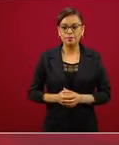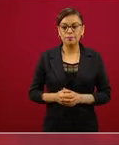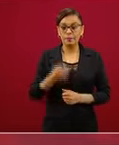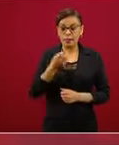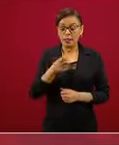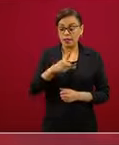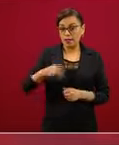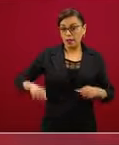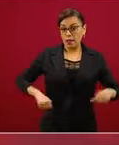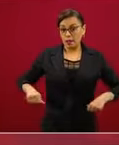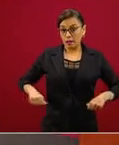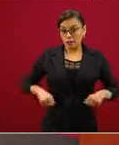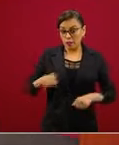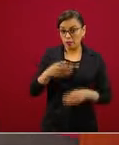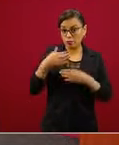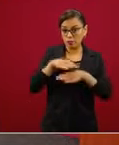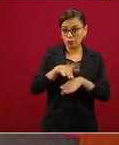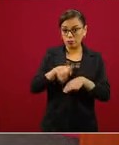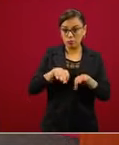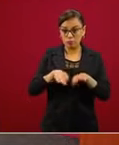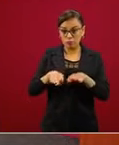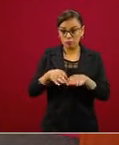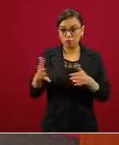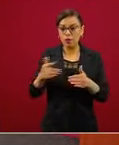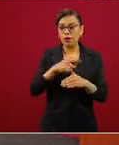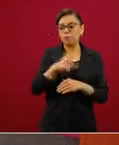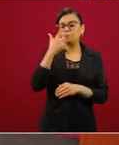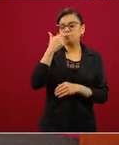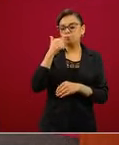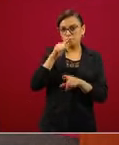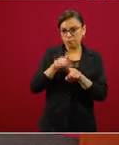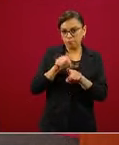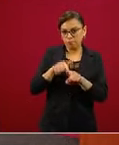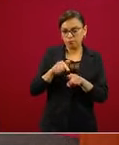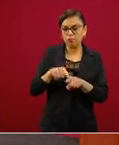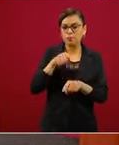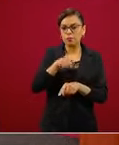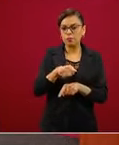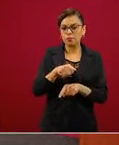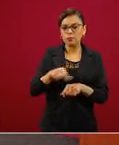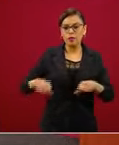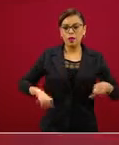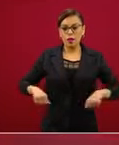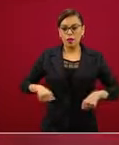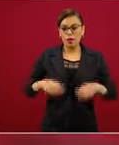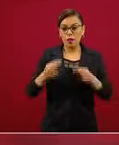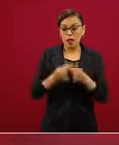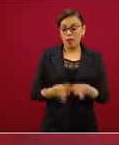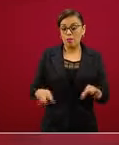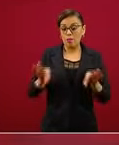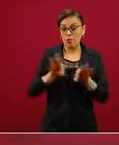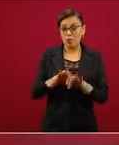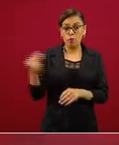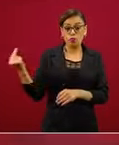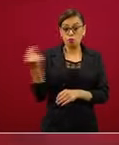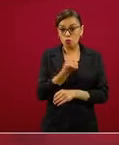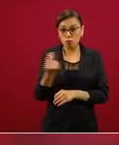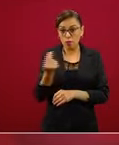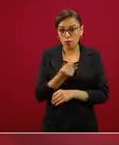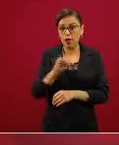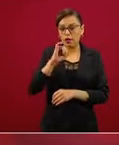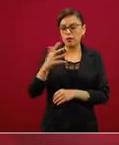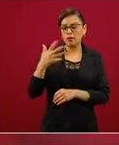incrementándose. En el color rojo con las actividades esenciales que ya tenemos publicadas en el diario